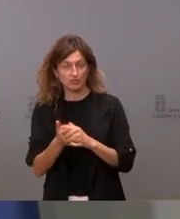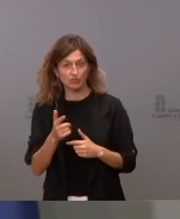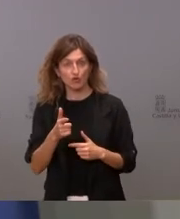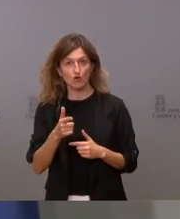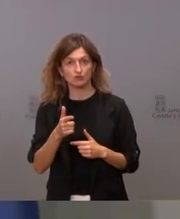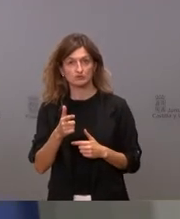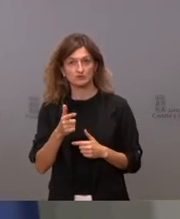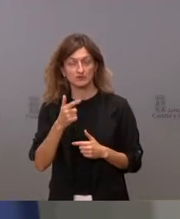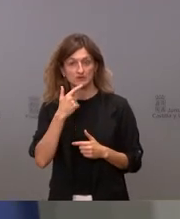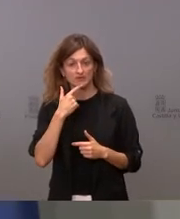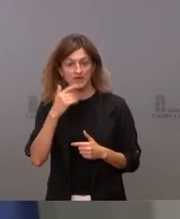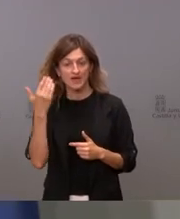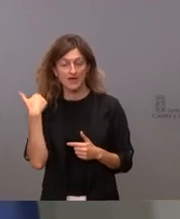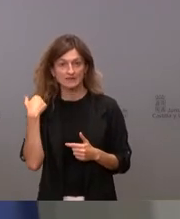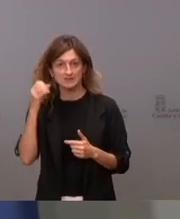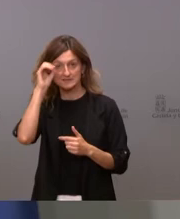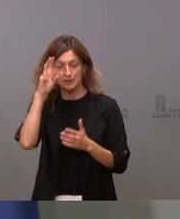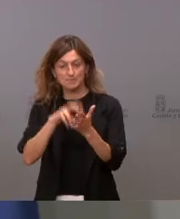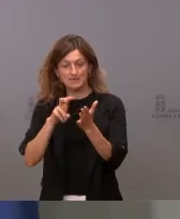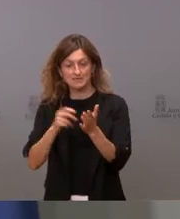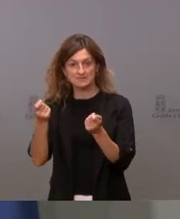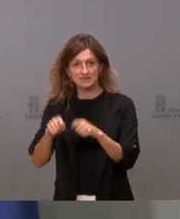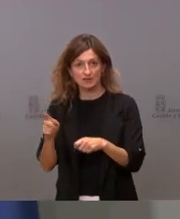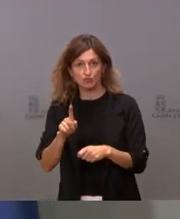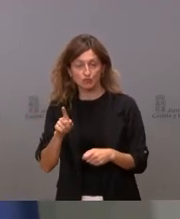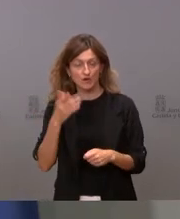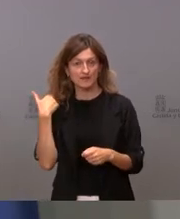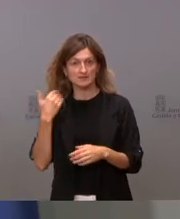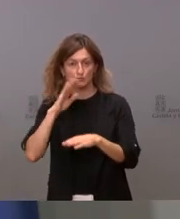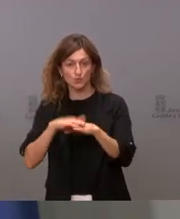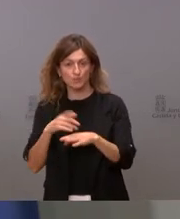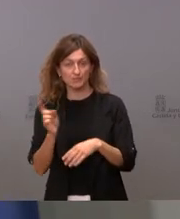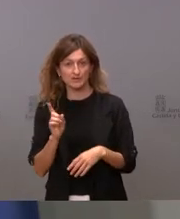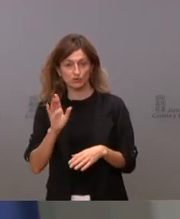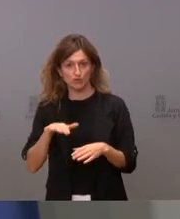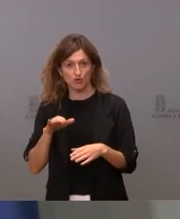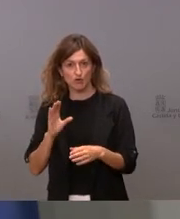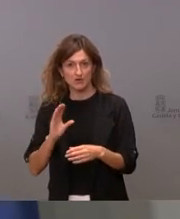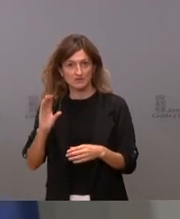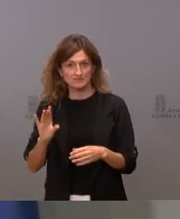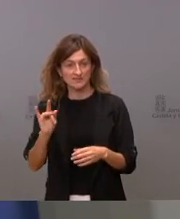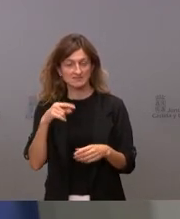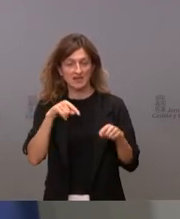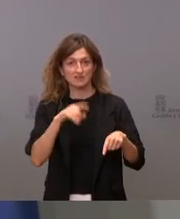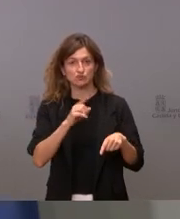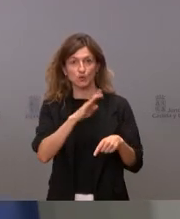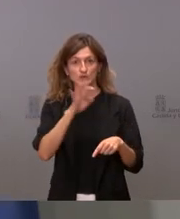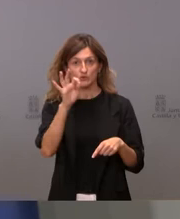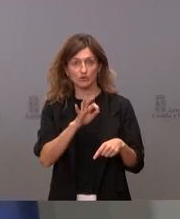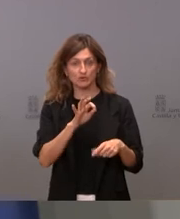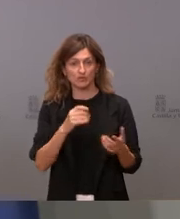a quienes no habían cerrado las minas a quienes habían incumplido y sin embargo aquí no llega ni el 4% 170